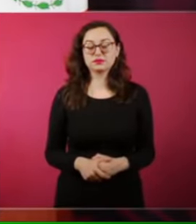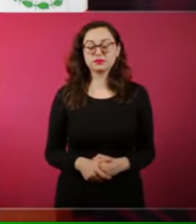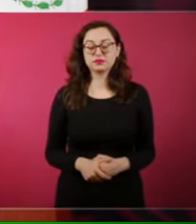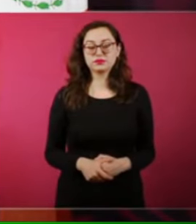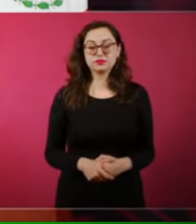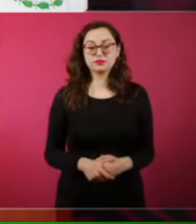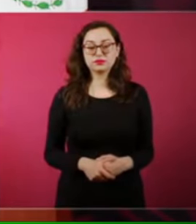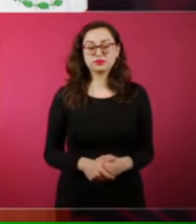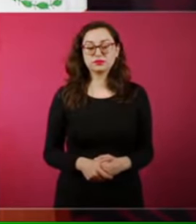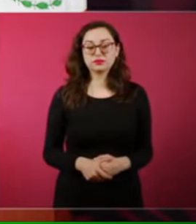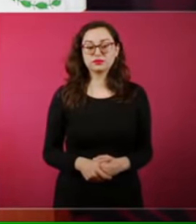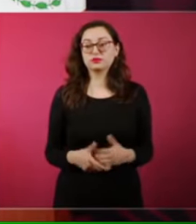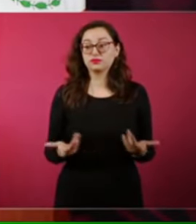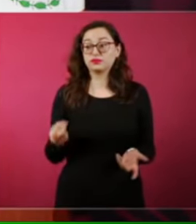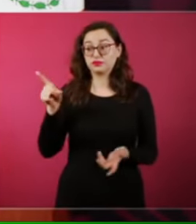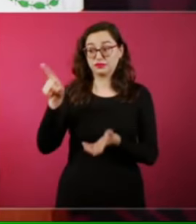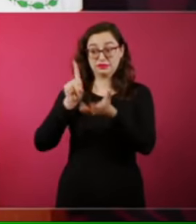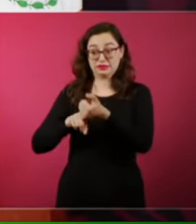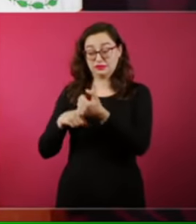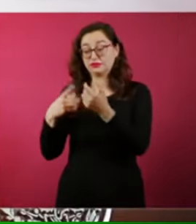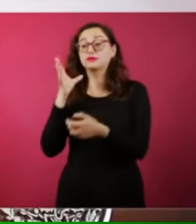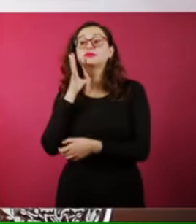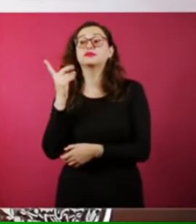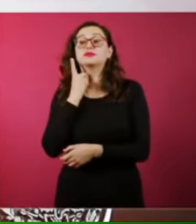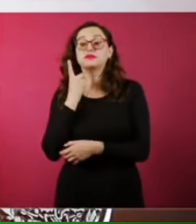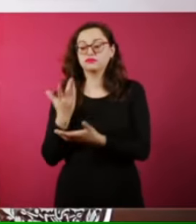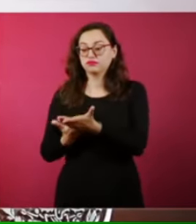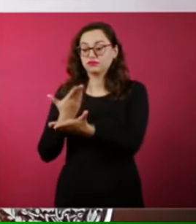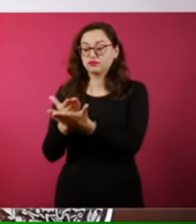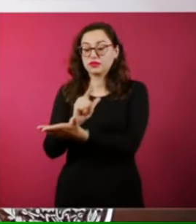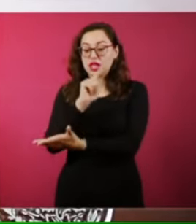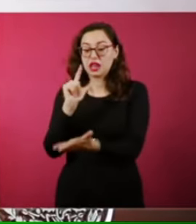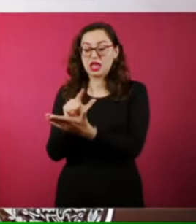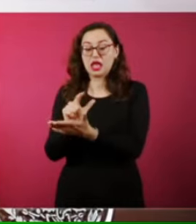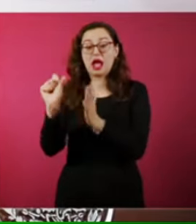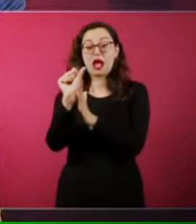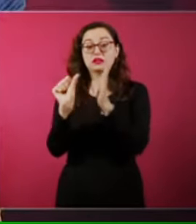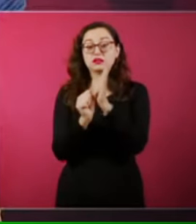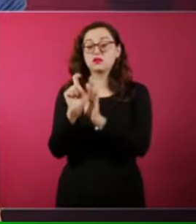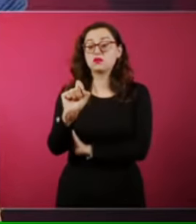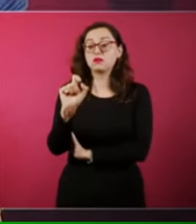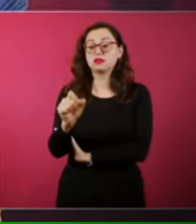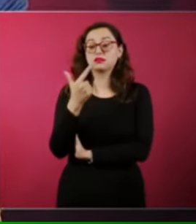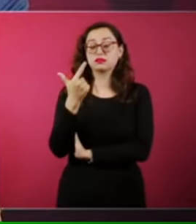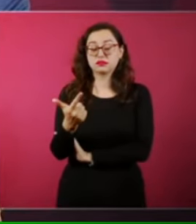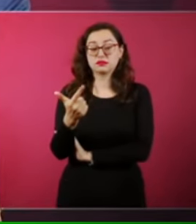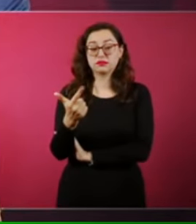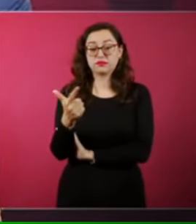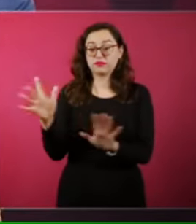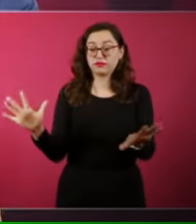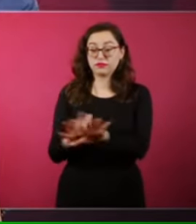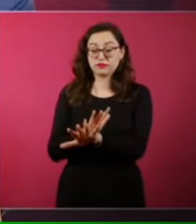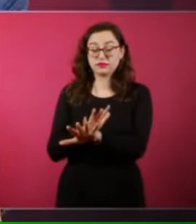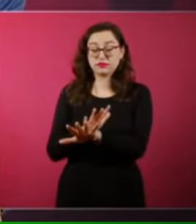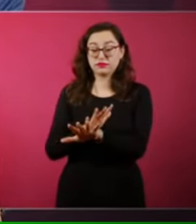ponerse de acuerdo para pasar al pleno una ley y modificar el artículo veintisiete para